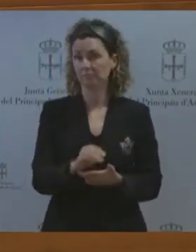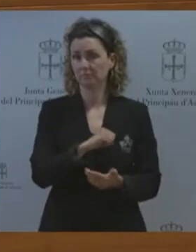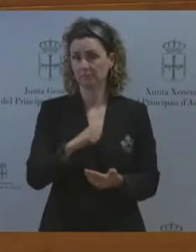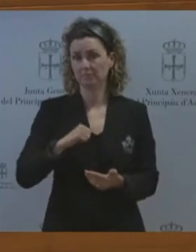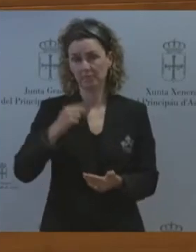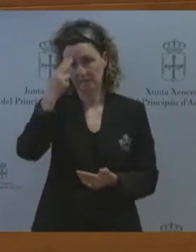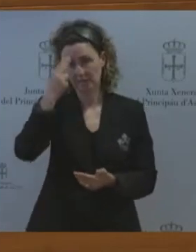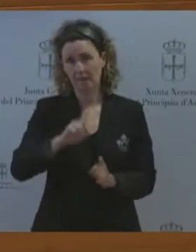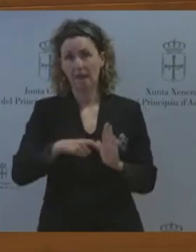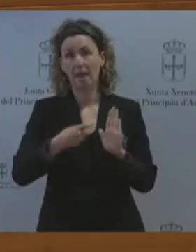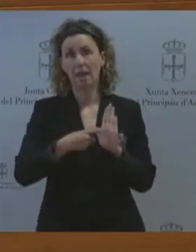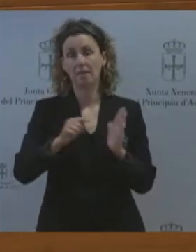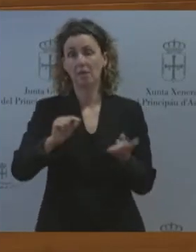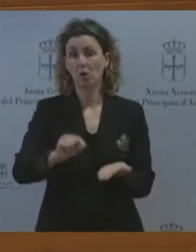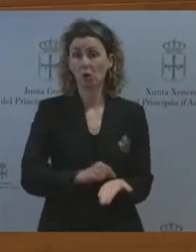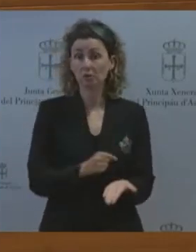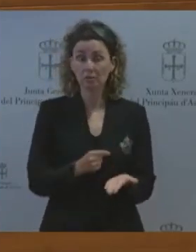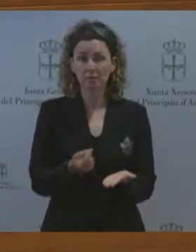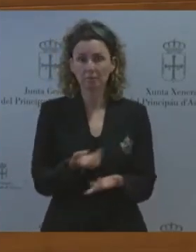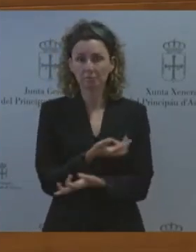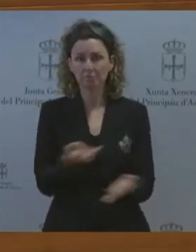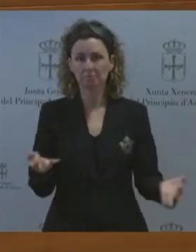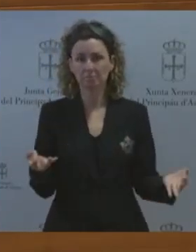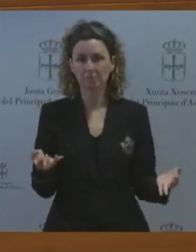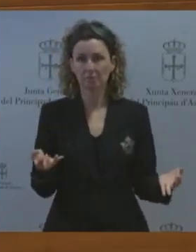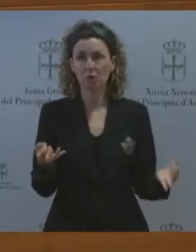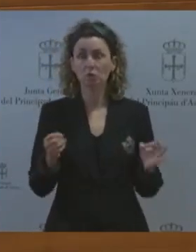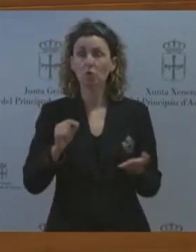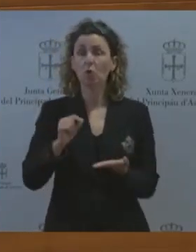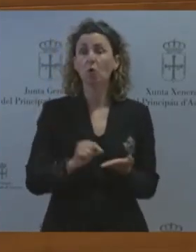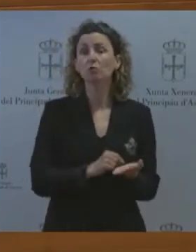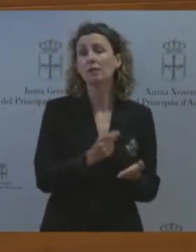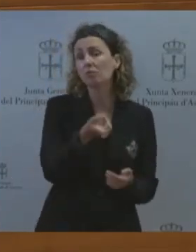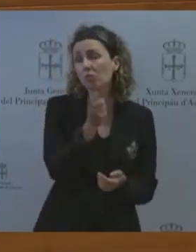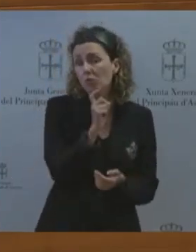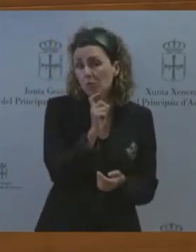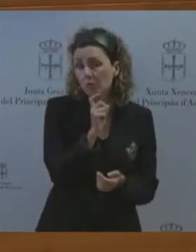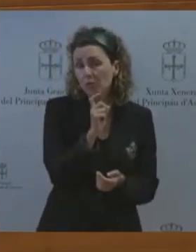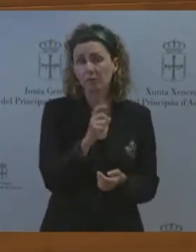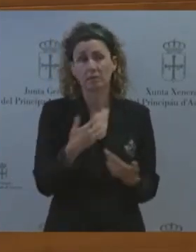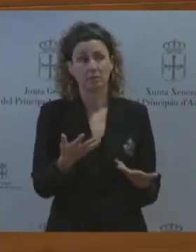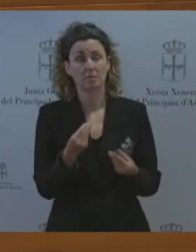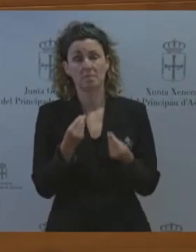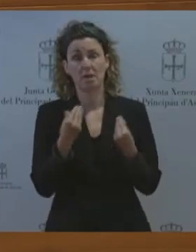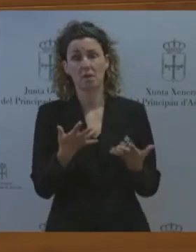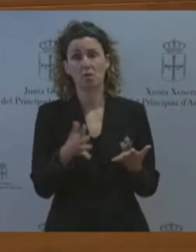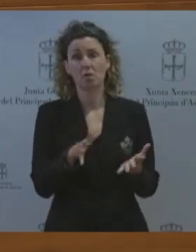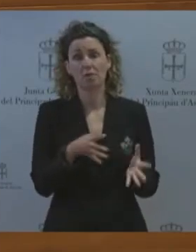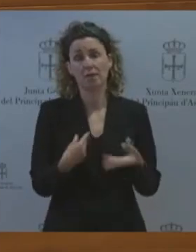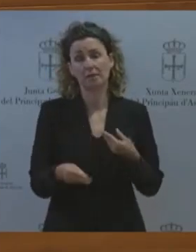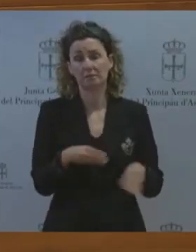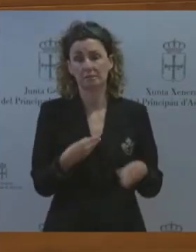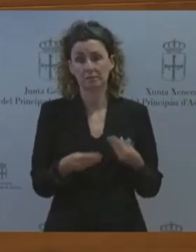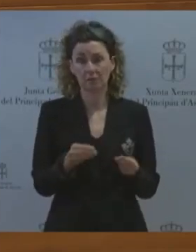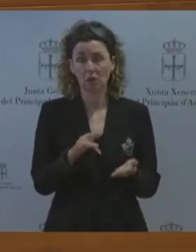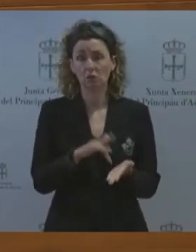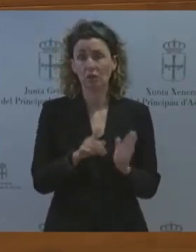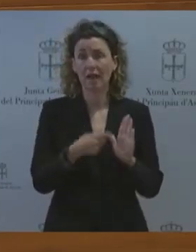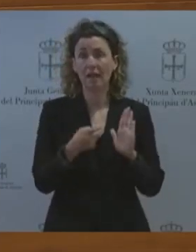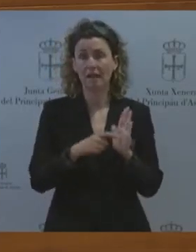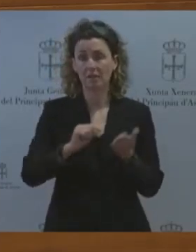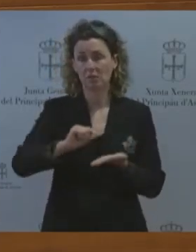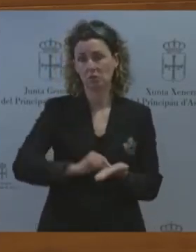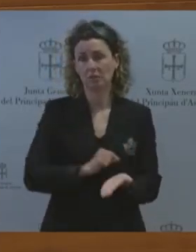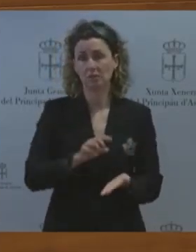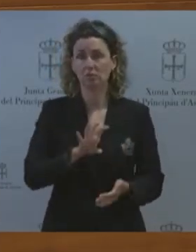eficaces en los criterios de contratación hay que aprovechar mejor la flexibilidad que ofrece la ley de contratos del Estado en definitiva señor